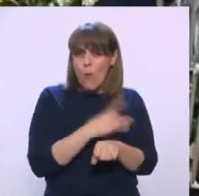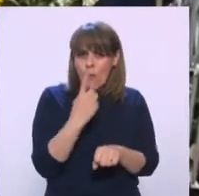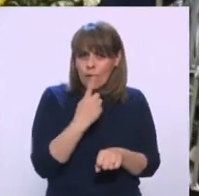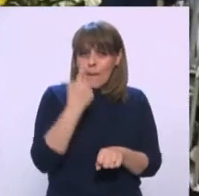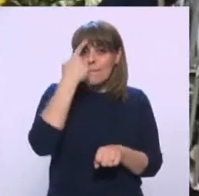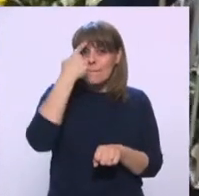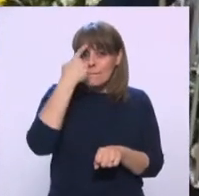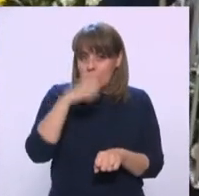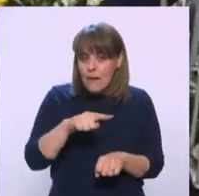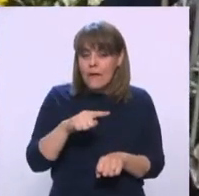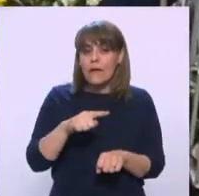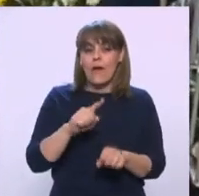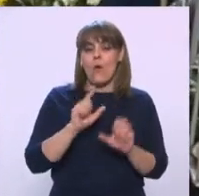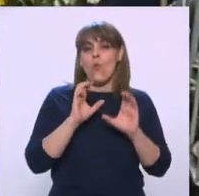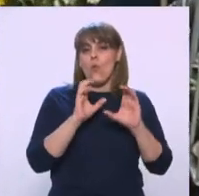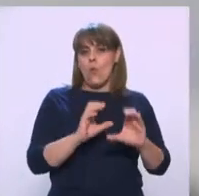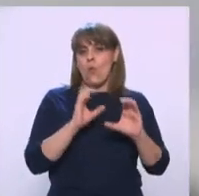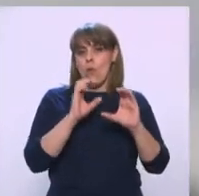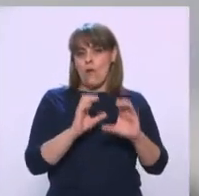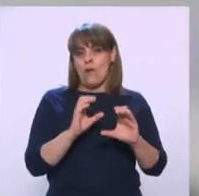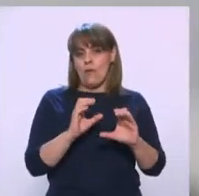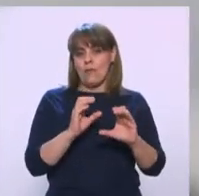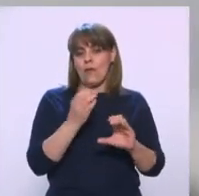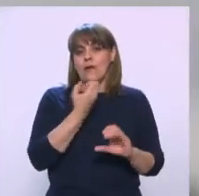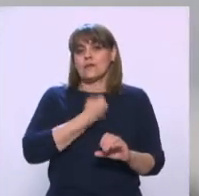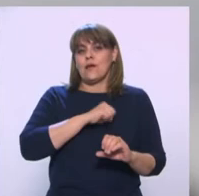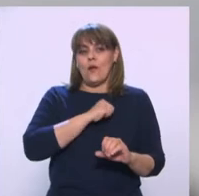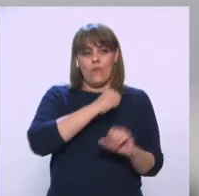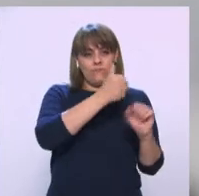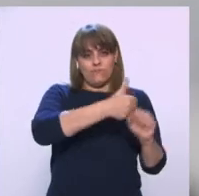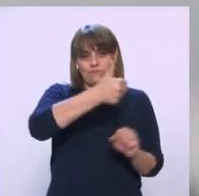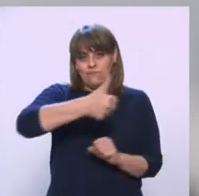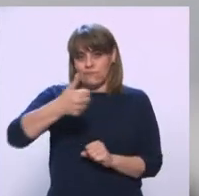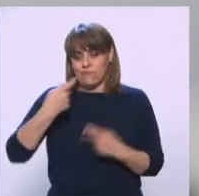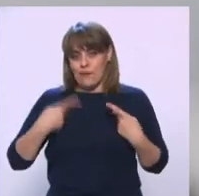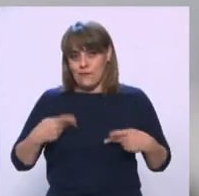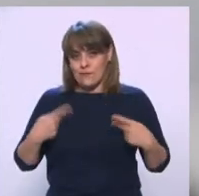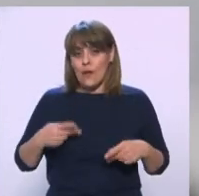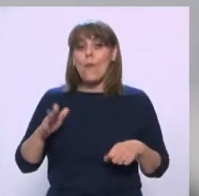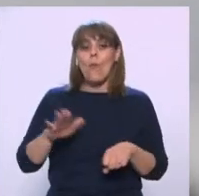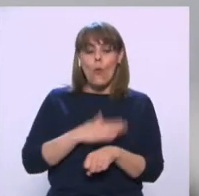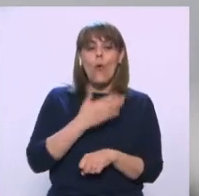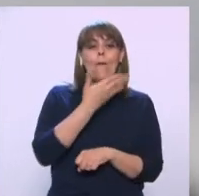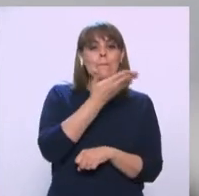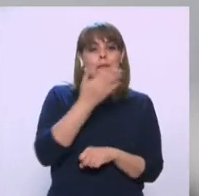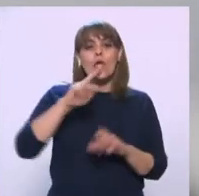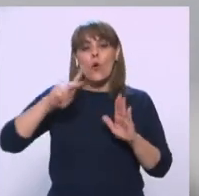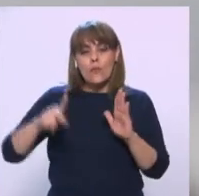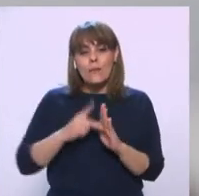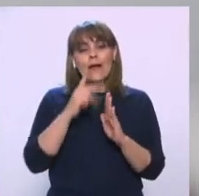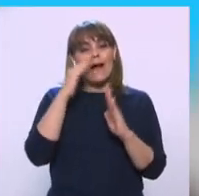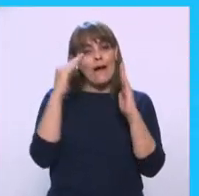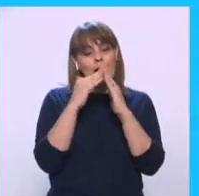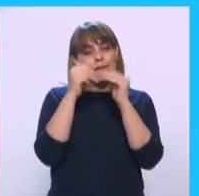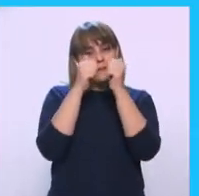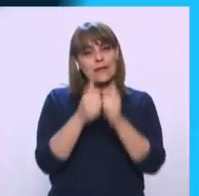para, precisamente, cuidar la salud de las personas, por lo que de nuevo hizo un llamado a celebrar en casa.